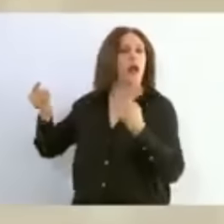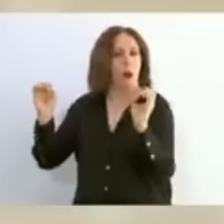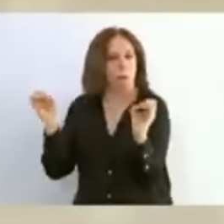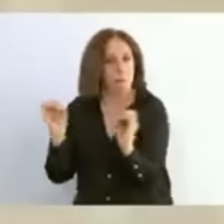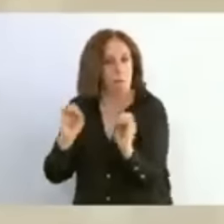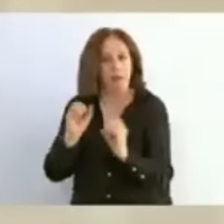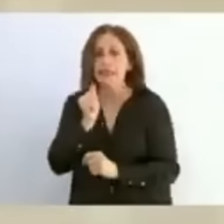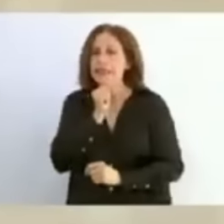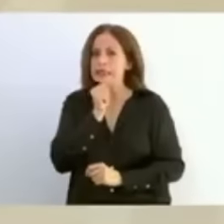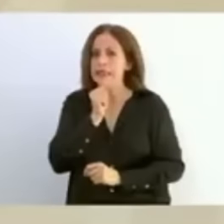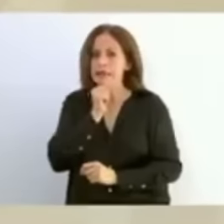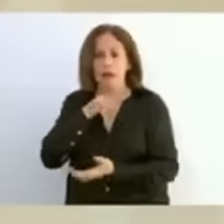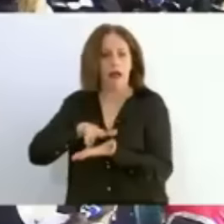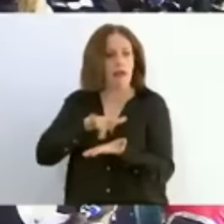además